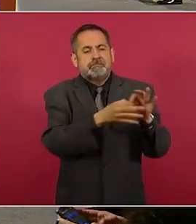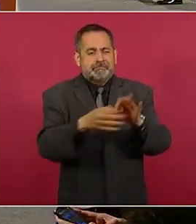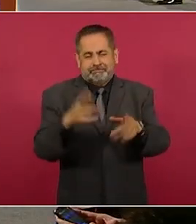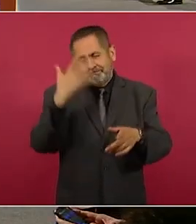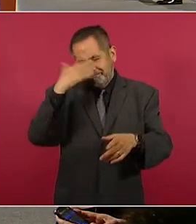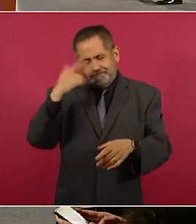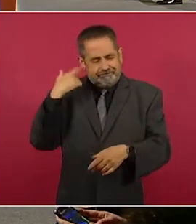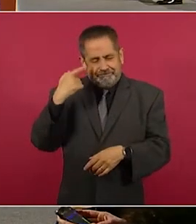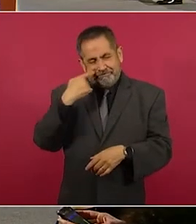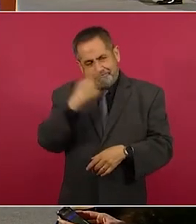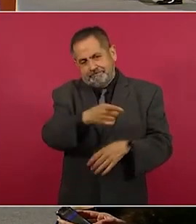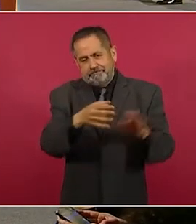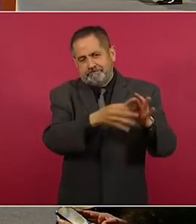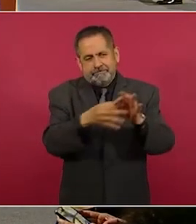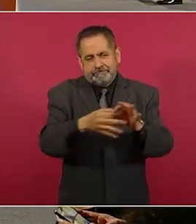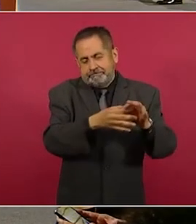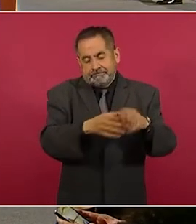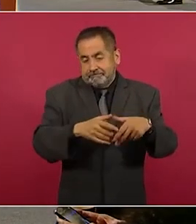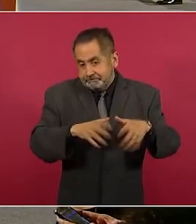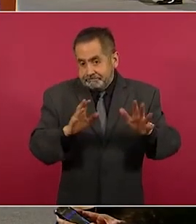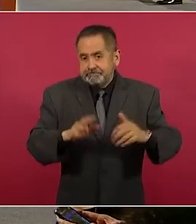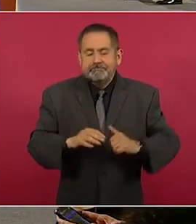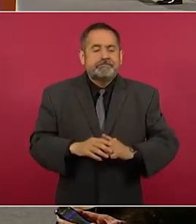las cosas también en la familia,